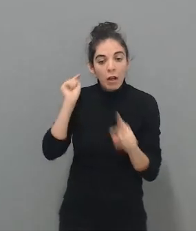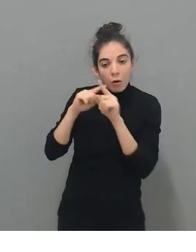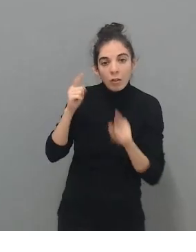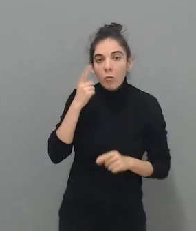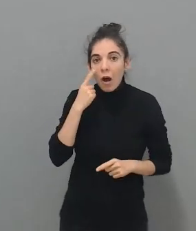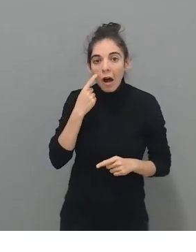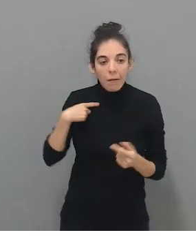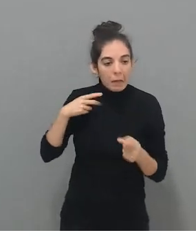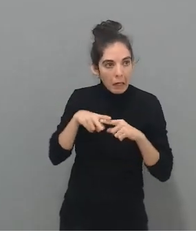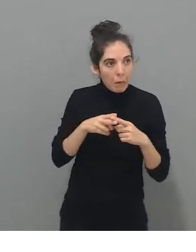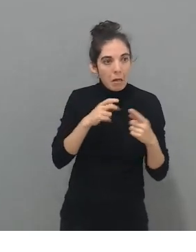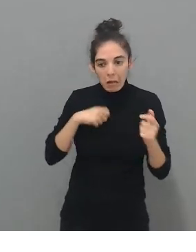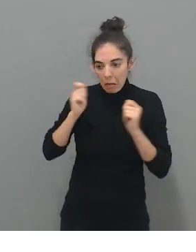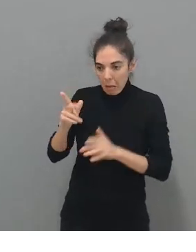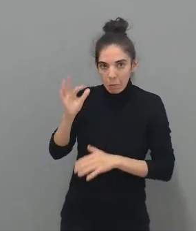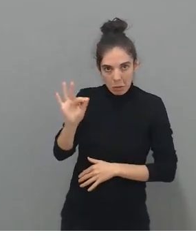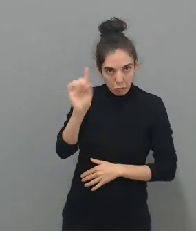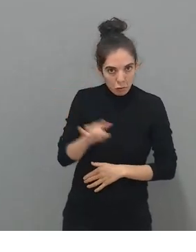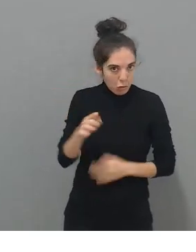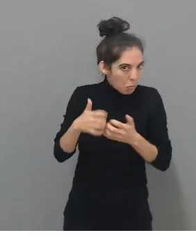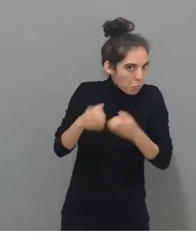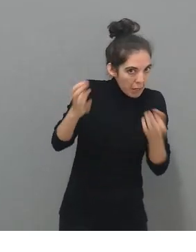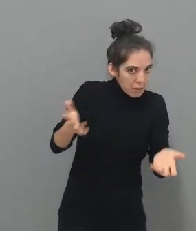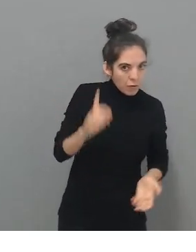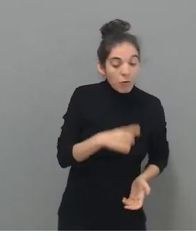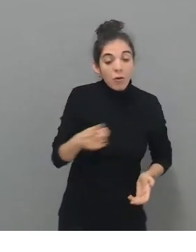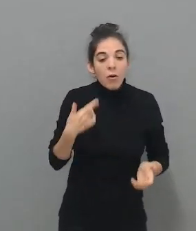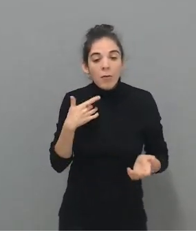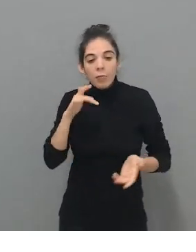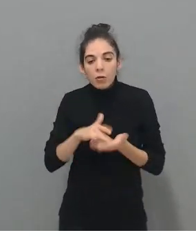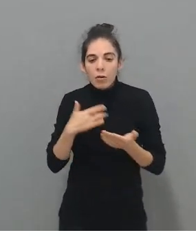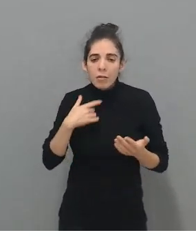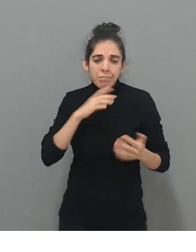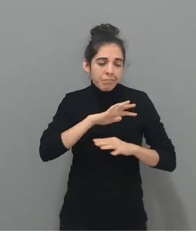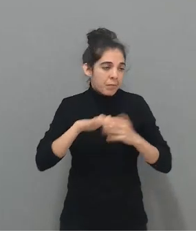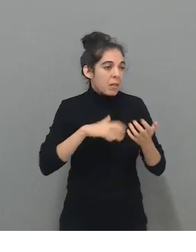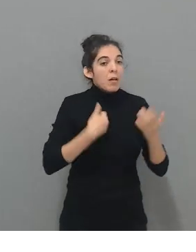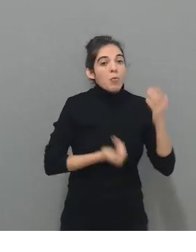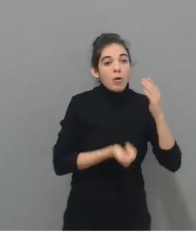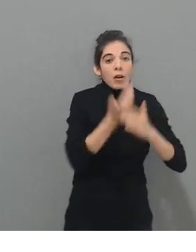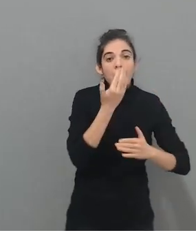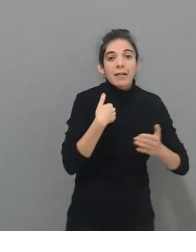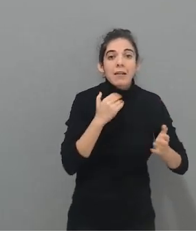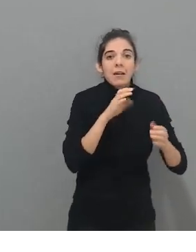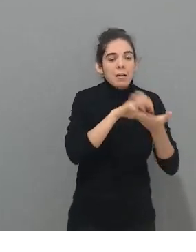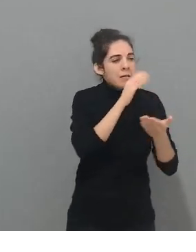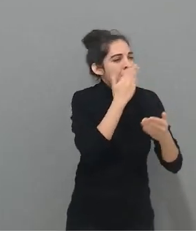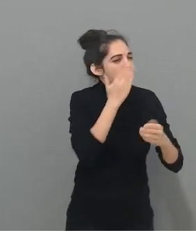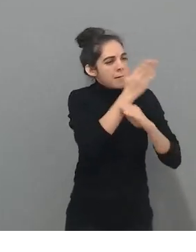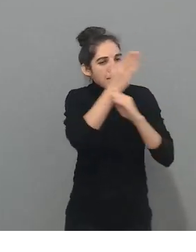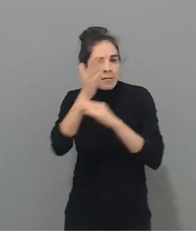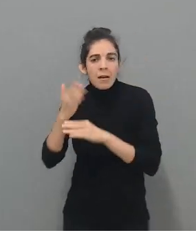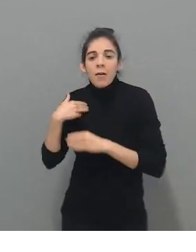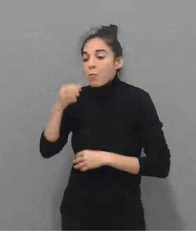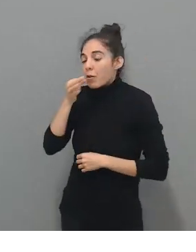la herramienta. Y mi vida era una locura, porque era por las mañanas centros educativos y por las tardes hacía terapia con niños